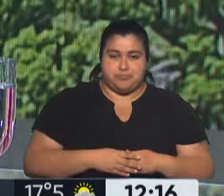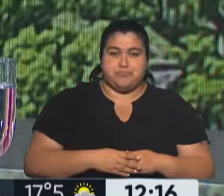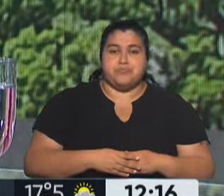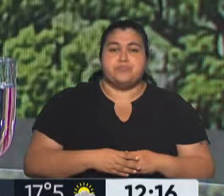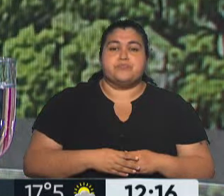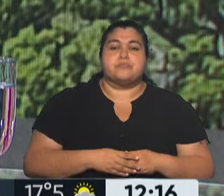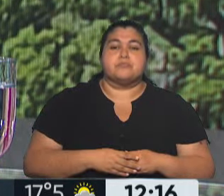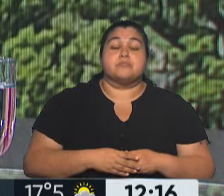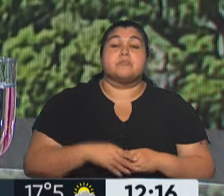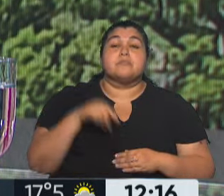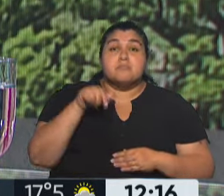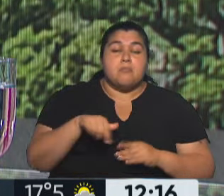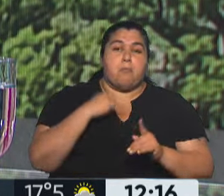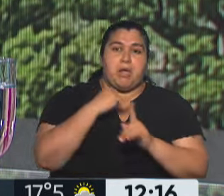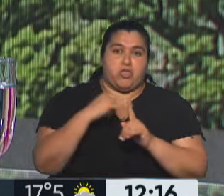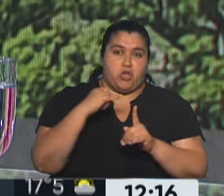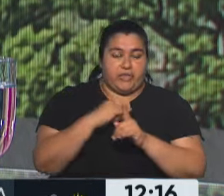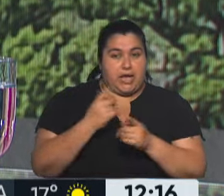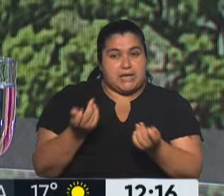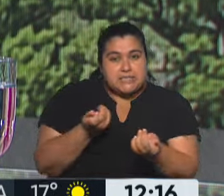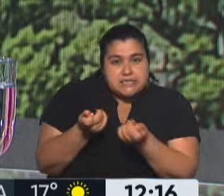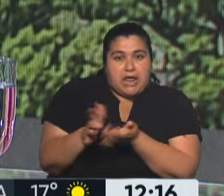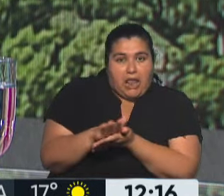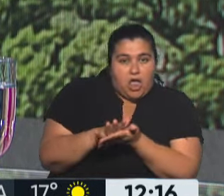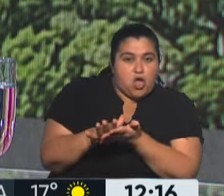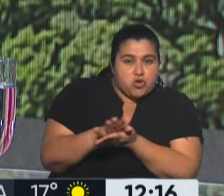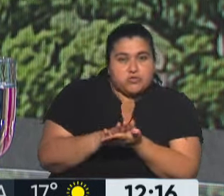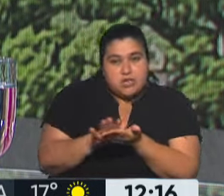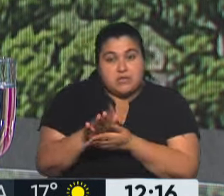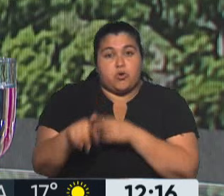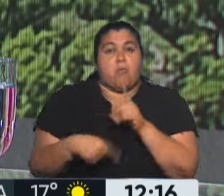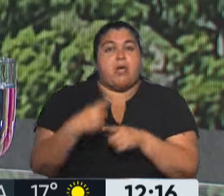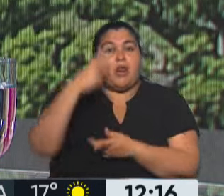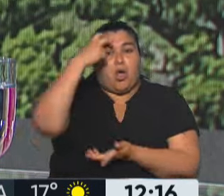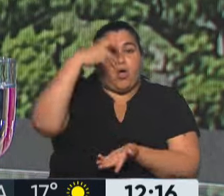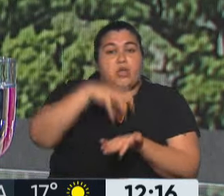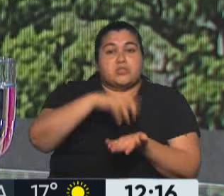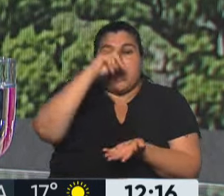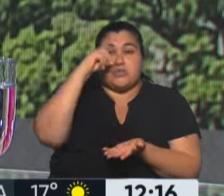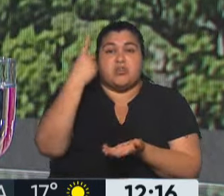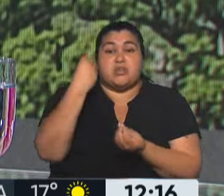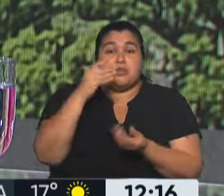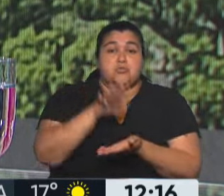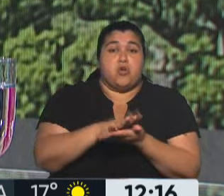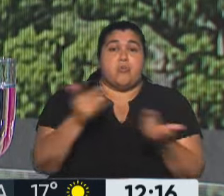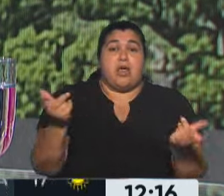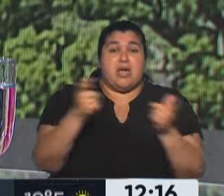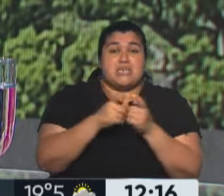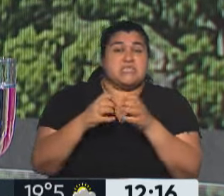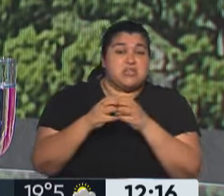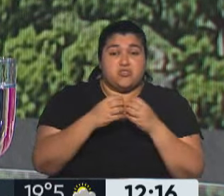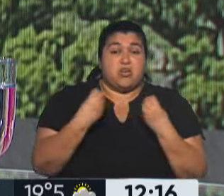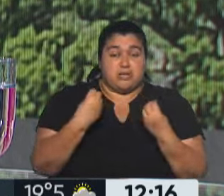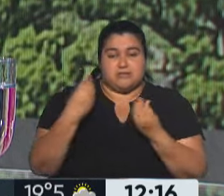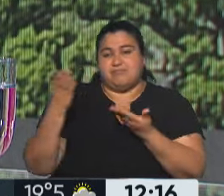Y un mediodía con muchas negociaciones, con vistas a lo que va a pasar mañana en el Congreso Nacional con la sesión que fue convocada. Con